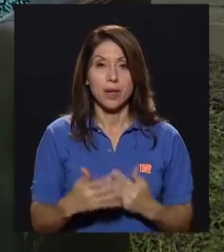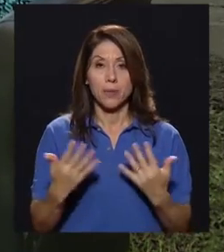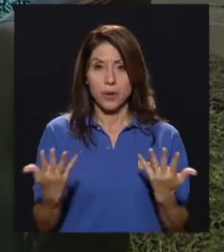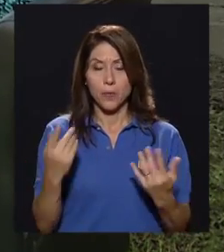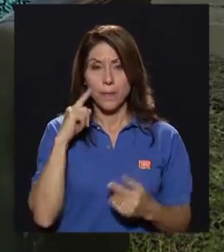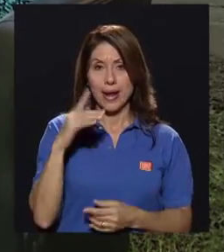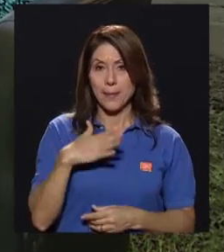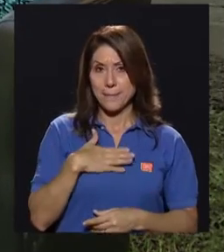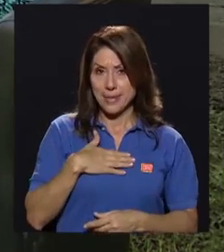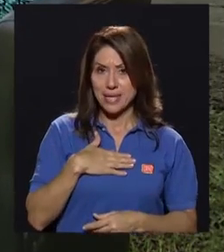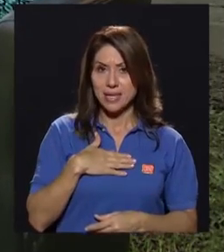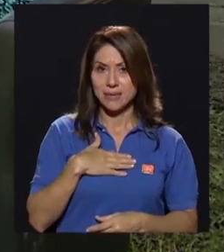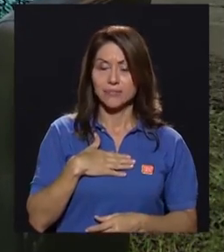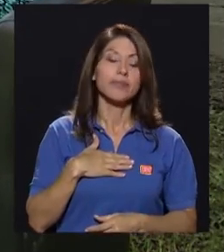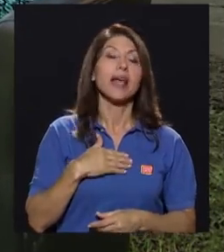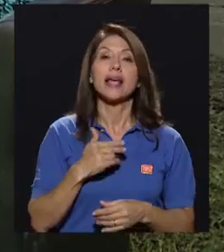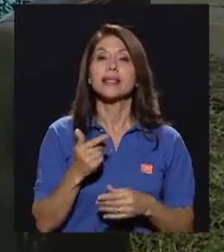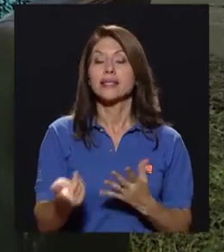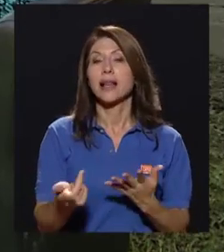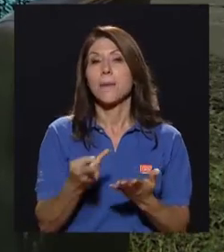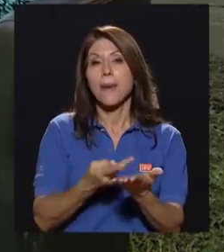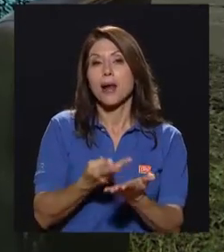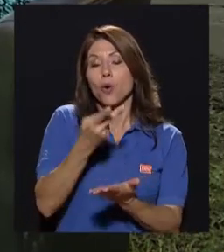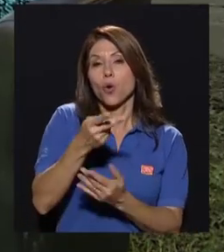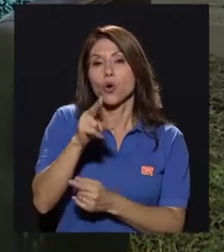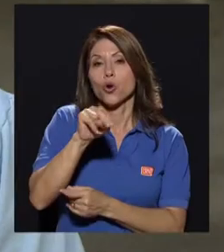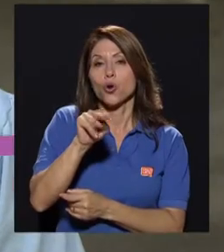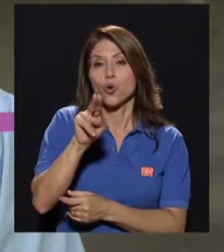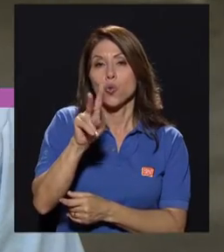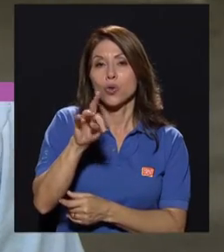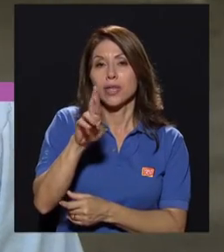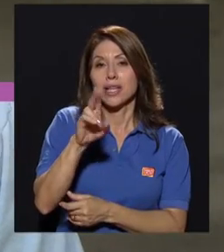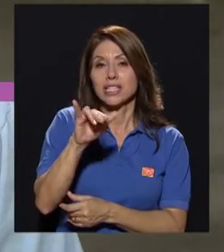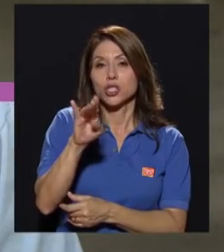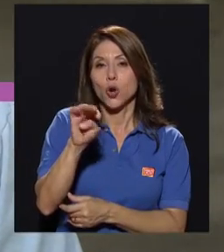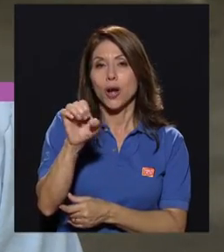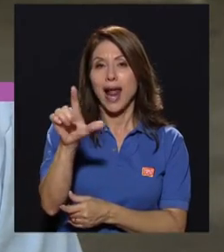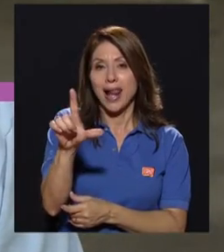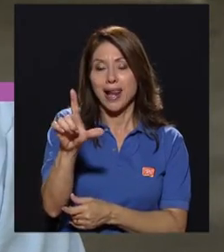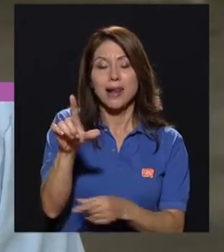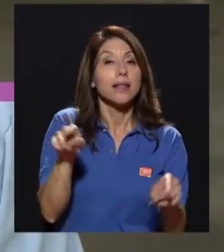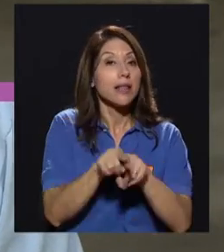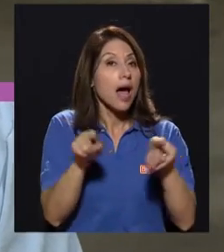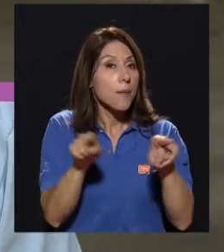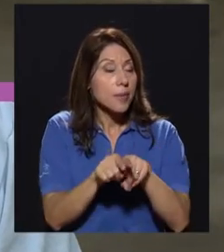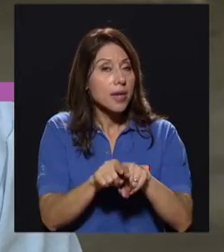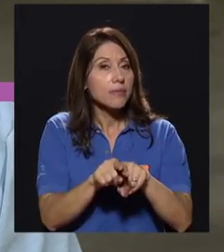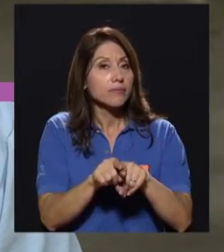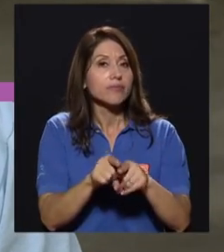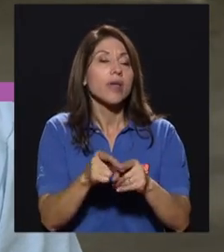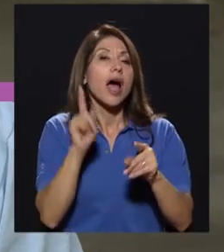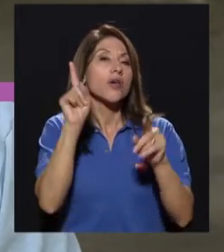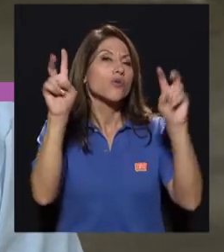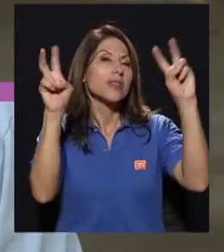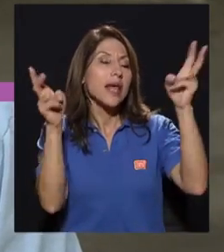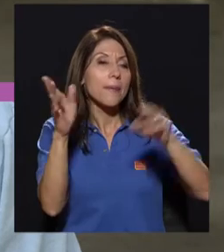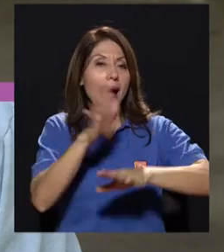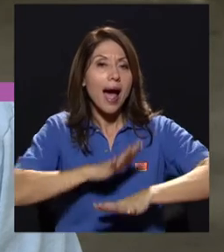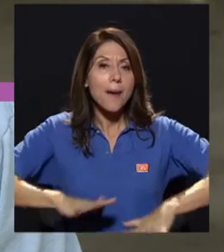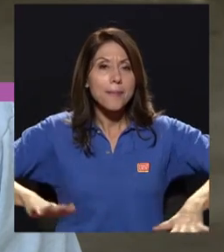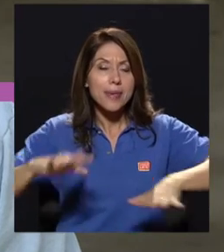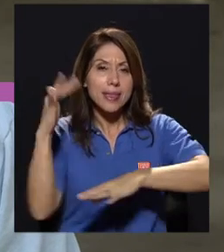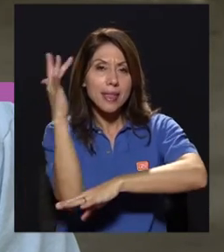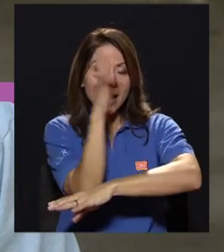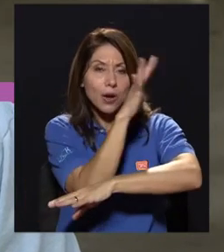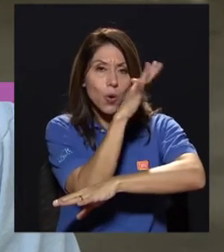para mí es el nutricional. Luego hay un asunto ambiental, ecológico de por medio. Los insectos